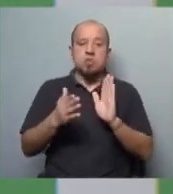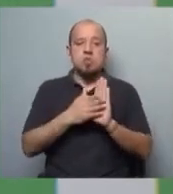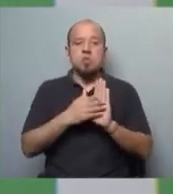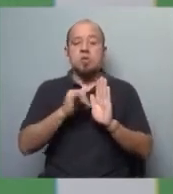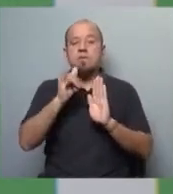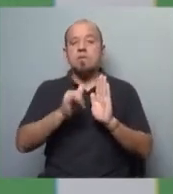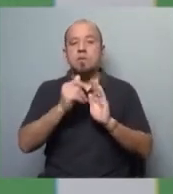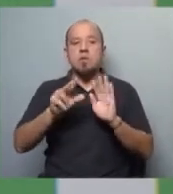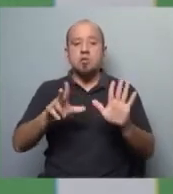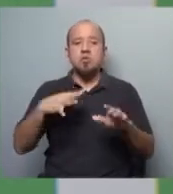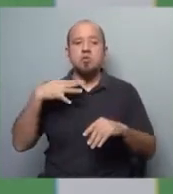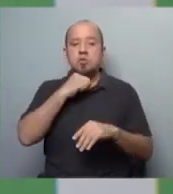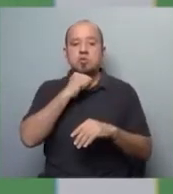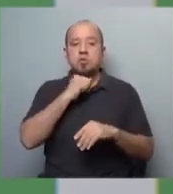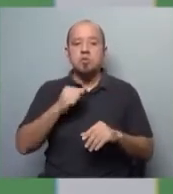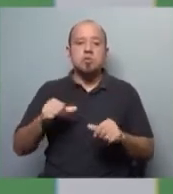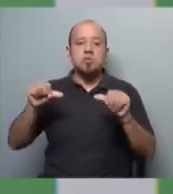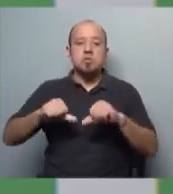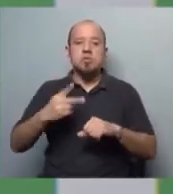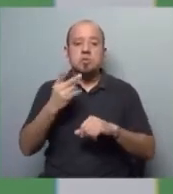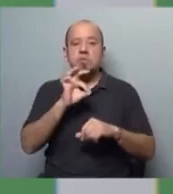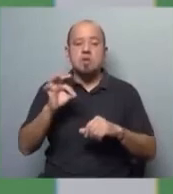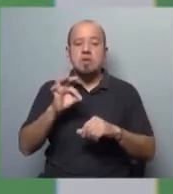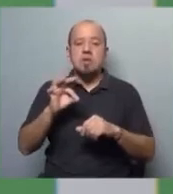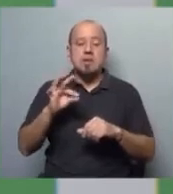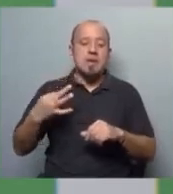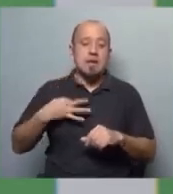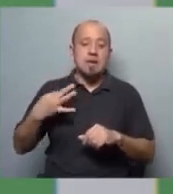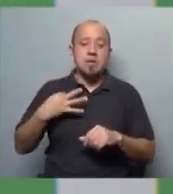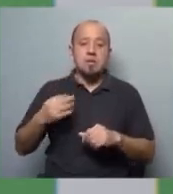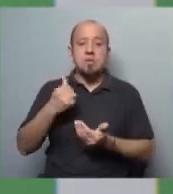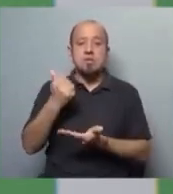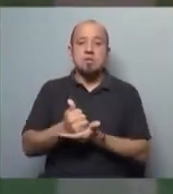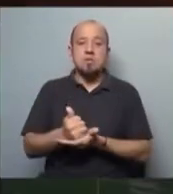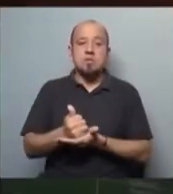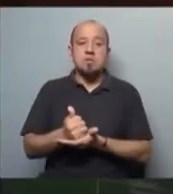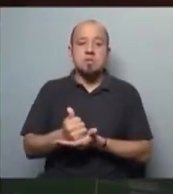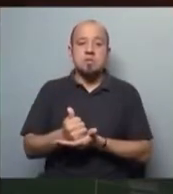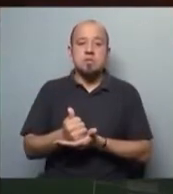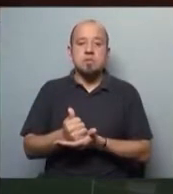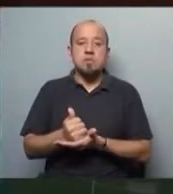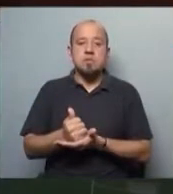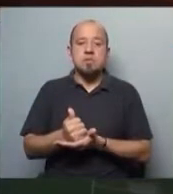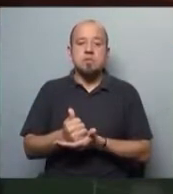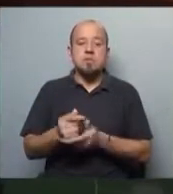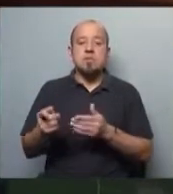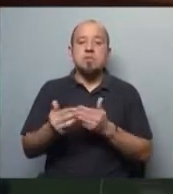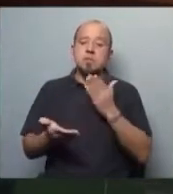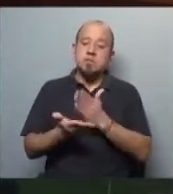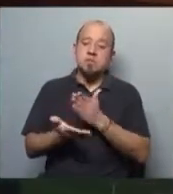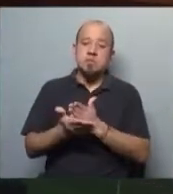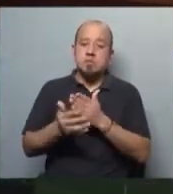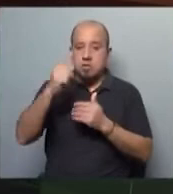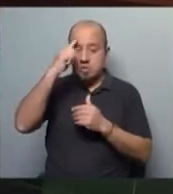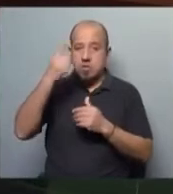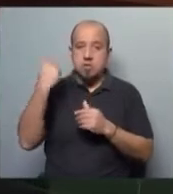8 de agosto el fracaso de 20 años de presencia de la llamada cooperación internacional